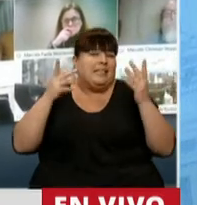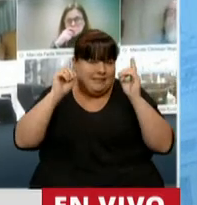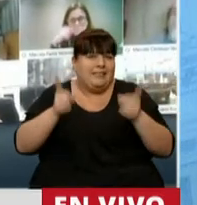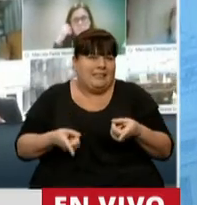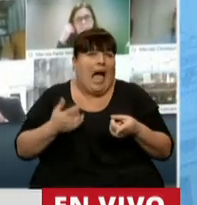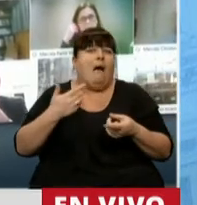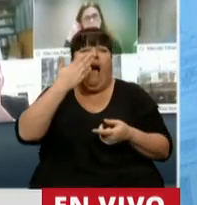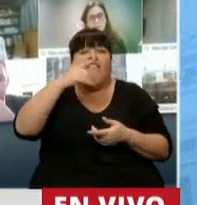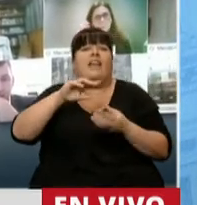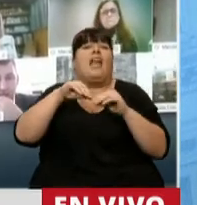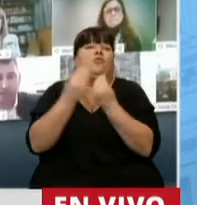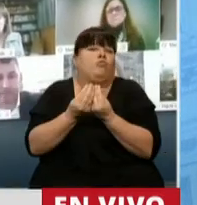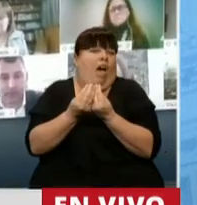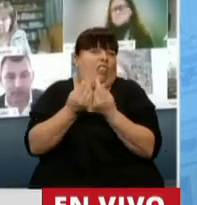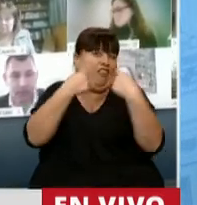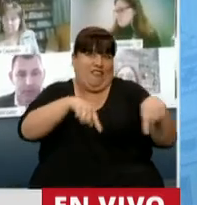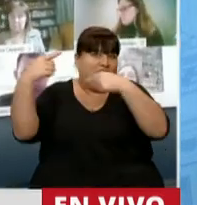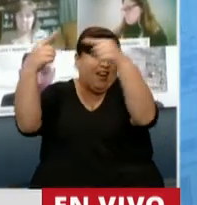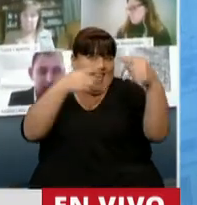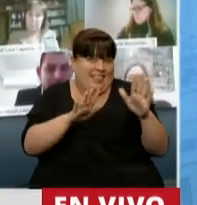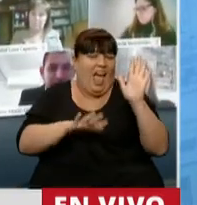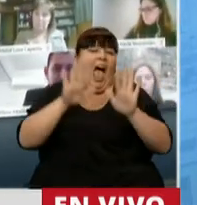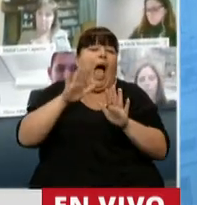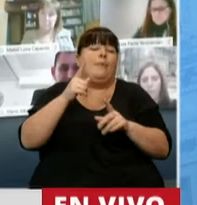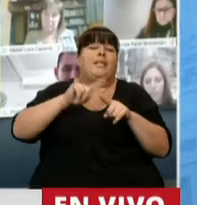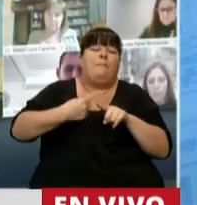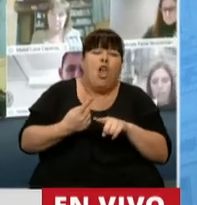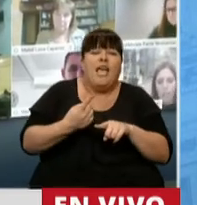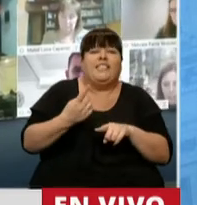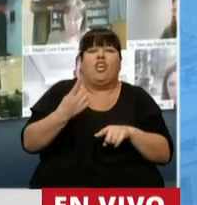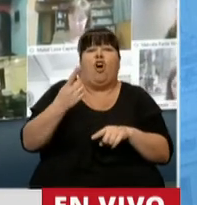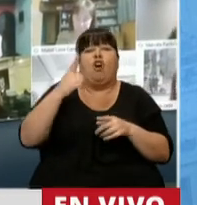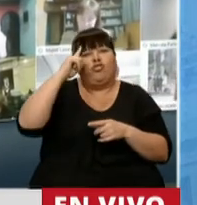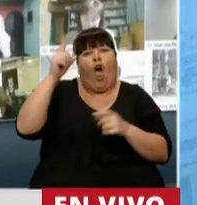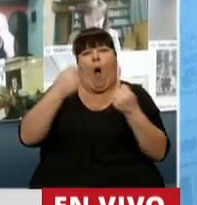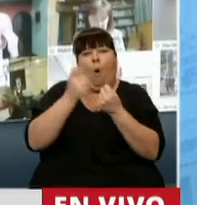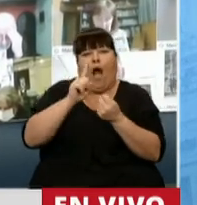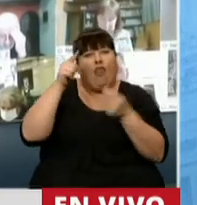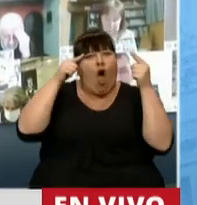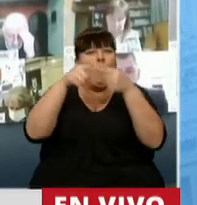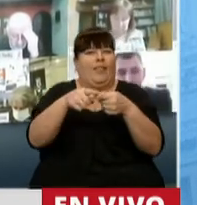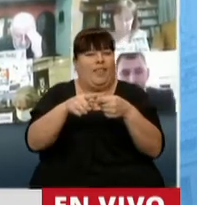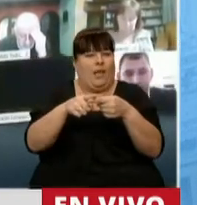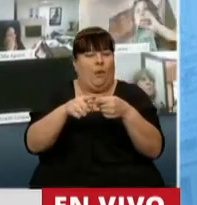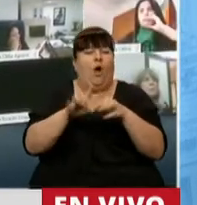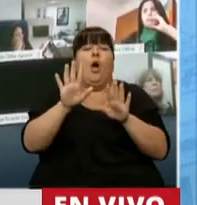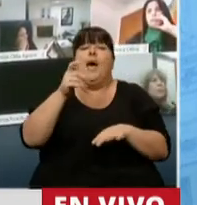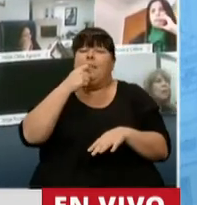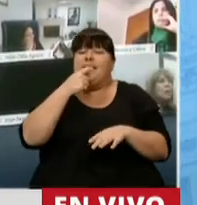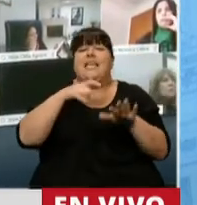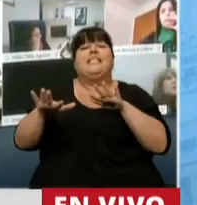también resultados diferentes que muchas veces algunos dirigentes políticos no comparten ese norte. Pero si